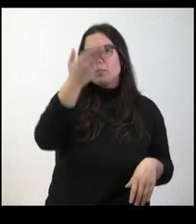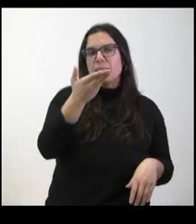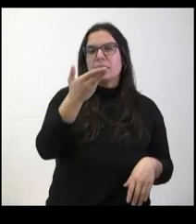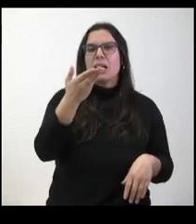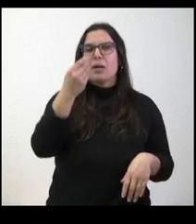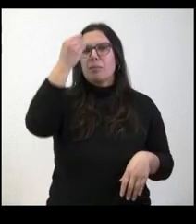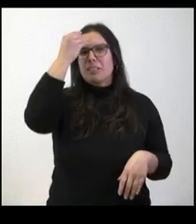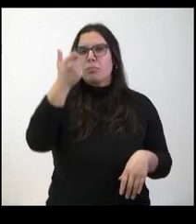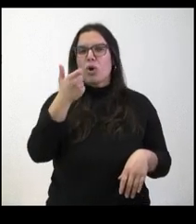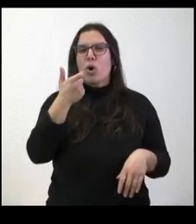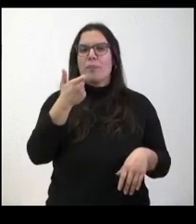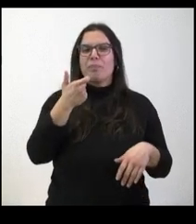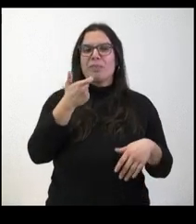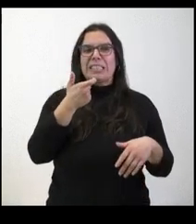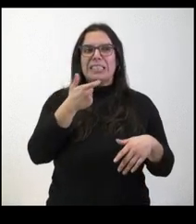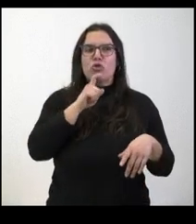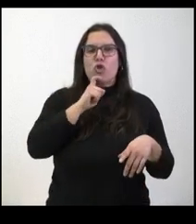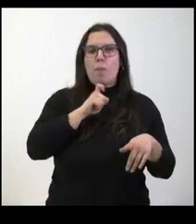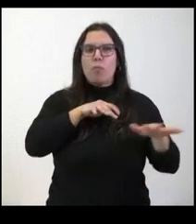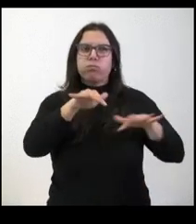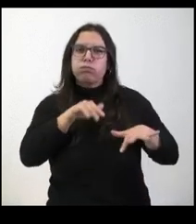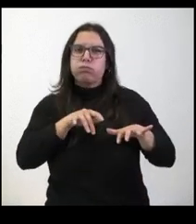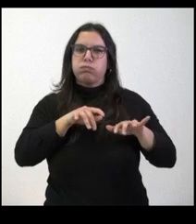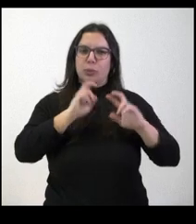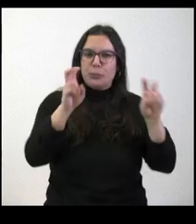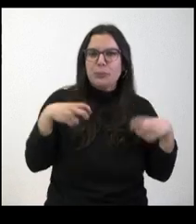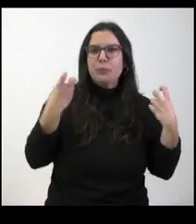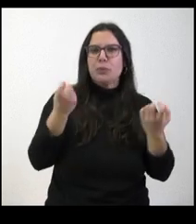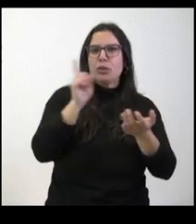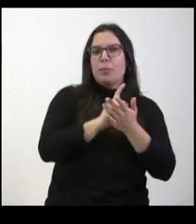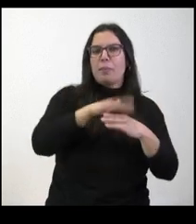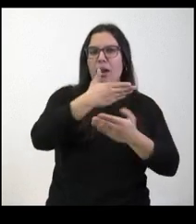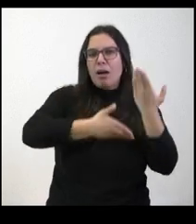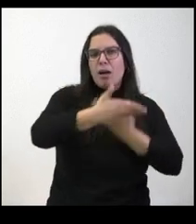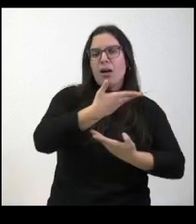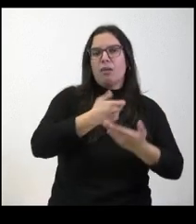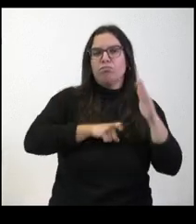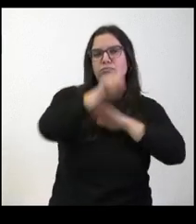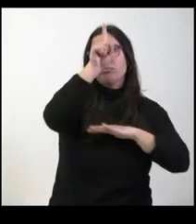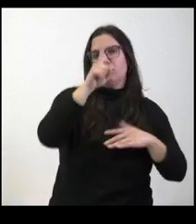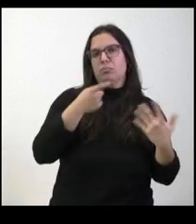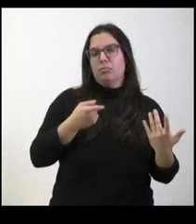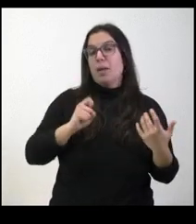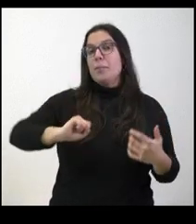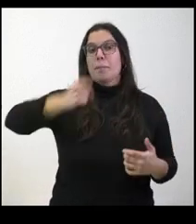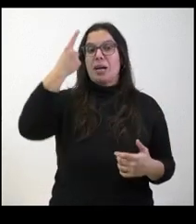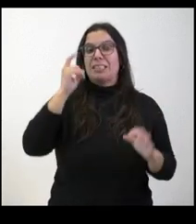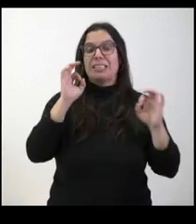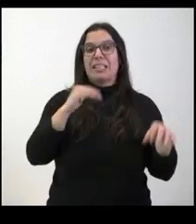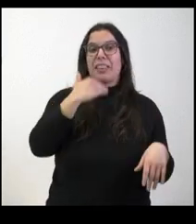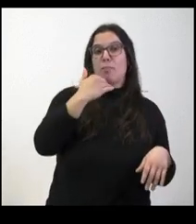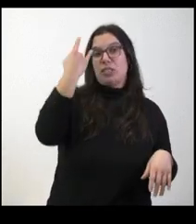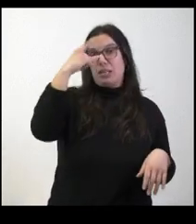poquito atascada y cómo se puede revitalizar esta cooperación transfronteriza, sobre todo zona Zamora y